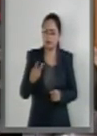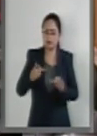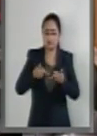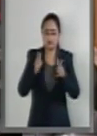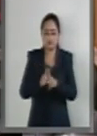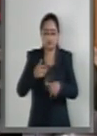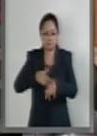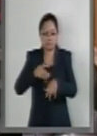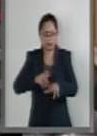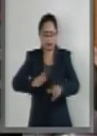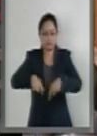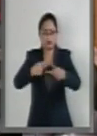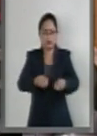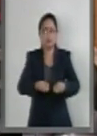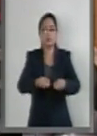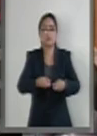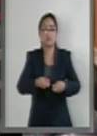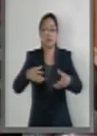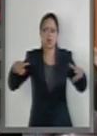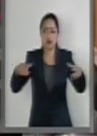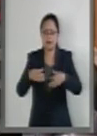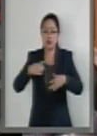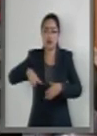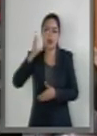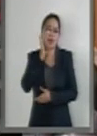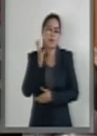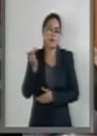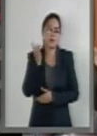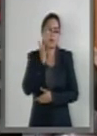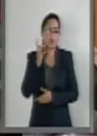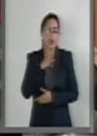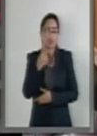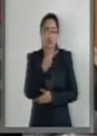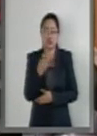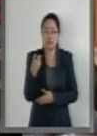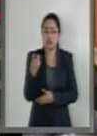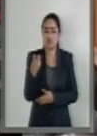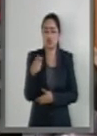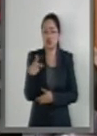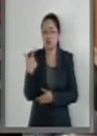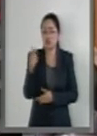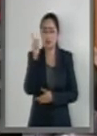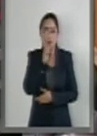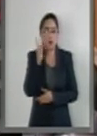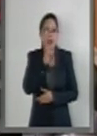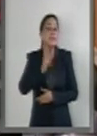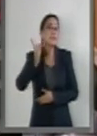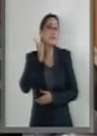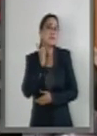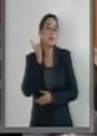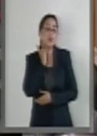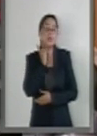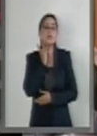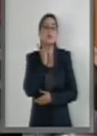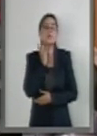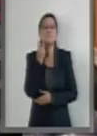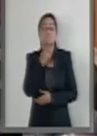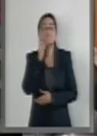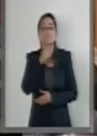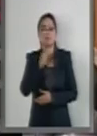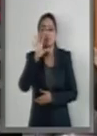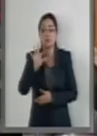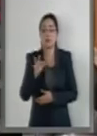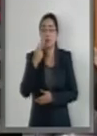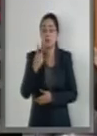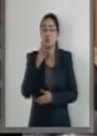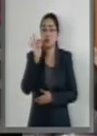del Congreso de la Unión, en la Cámara de Diputados se contabilizan doscientas doce mujeres diputadas, lo que representa un cuarenta y